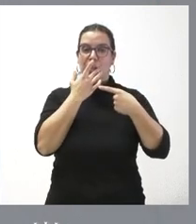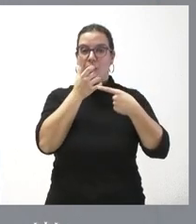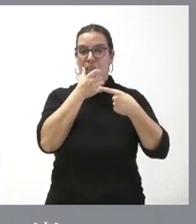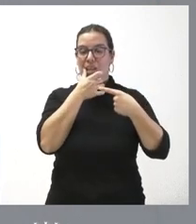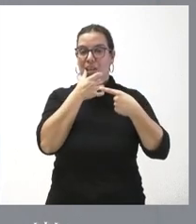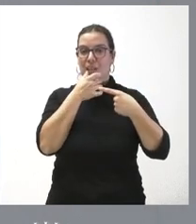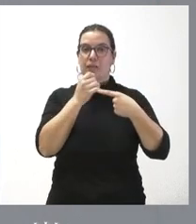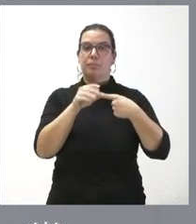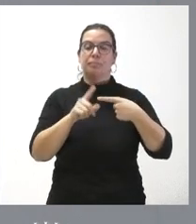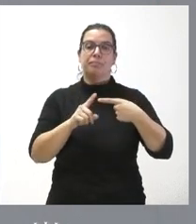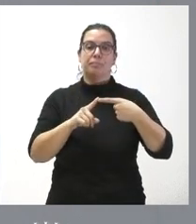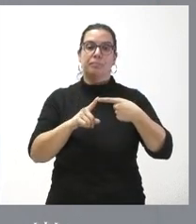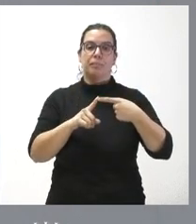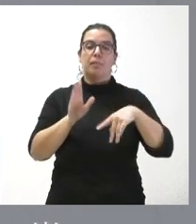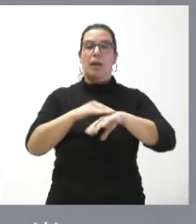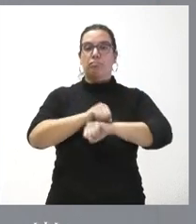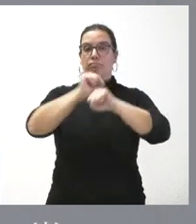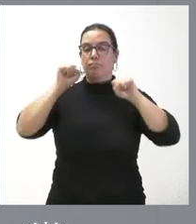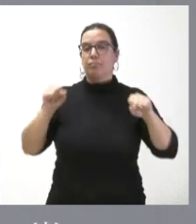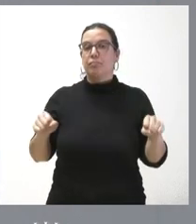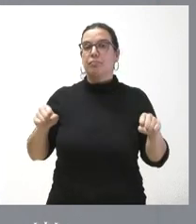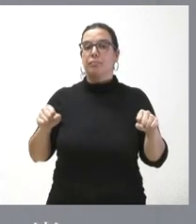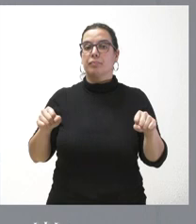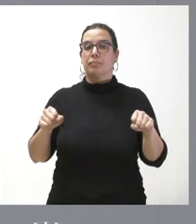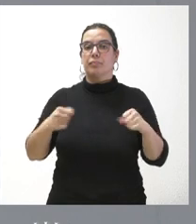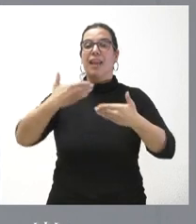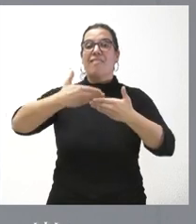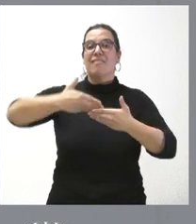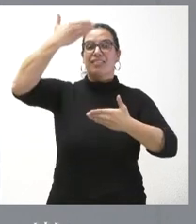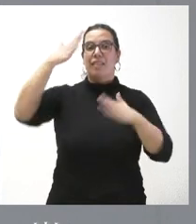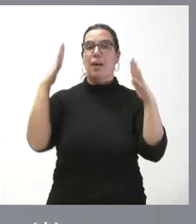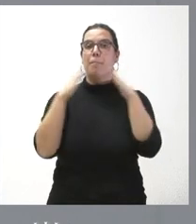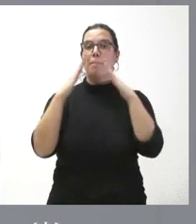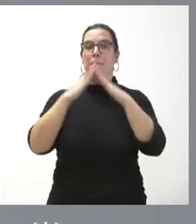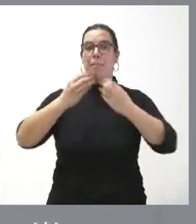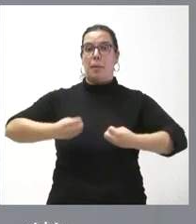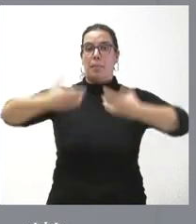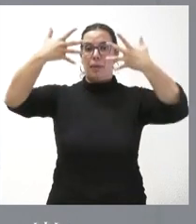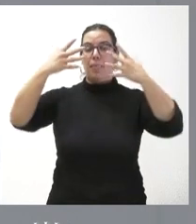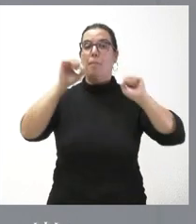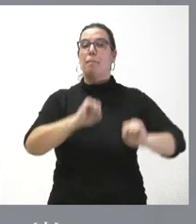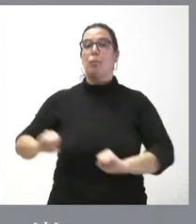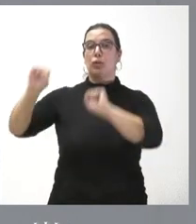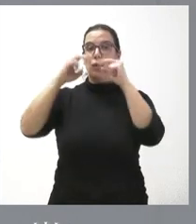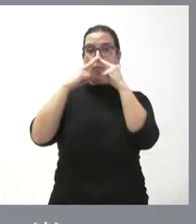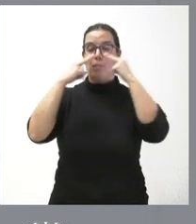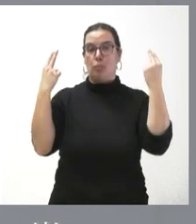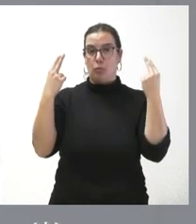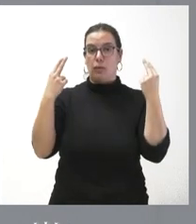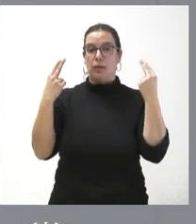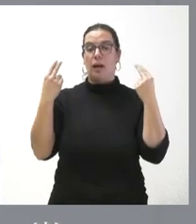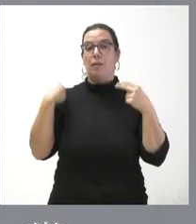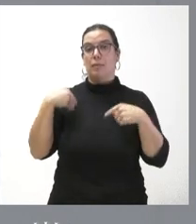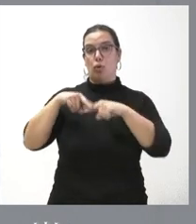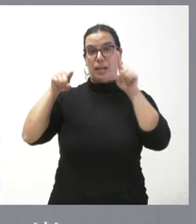para la consolidación de las fachadas de las viviendas de protección pública de la Fresneda y el Mayorazgo en